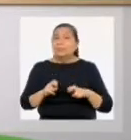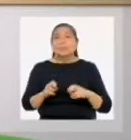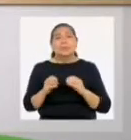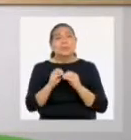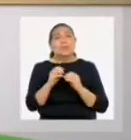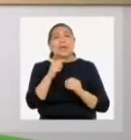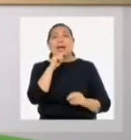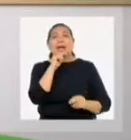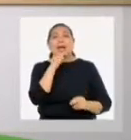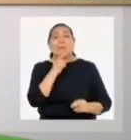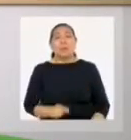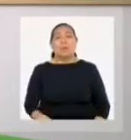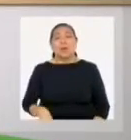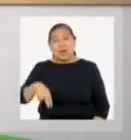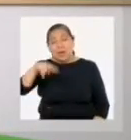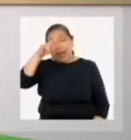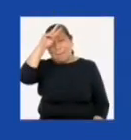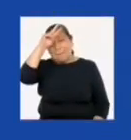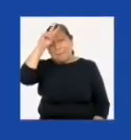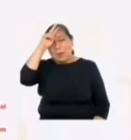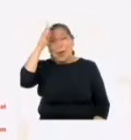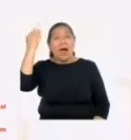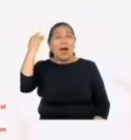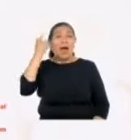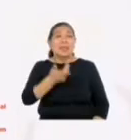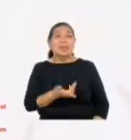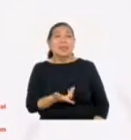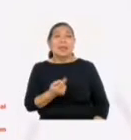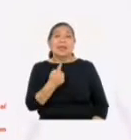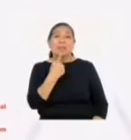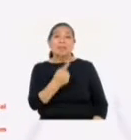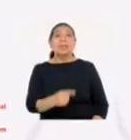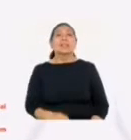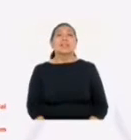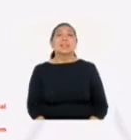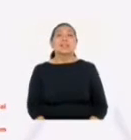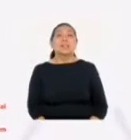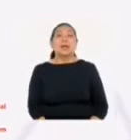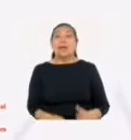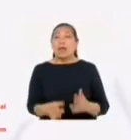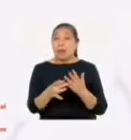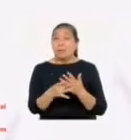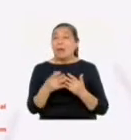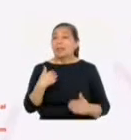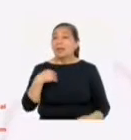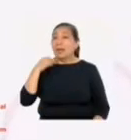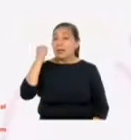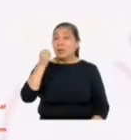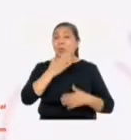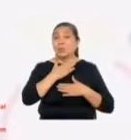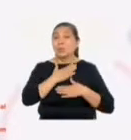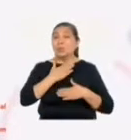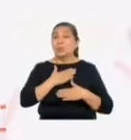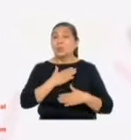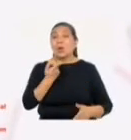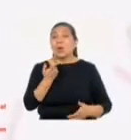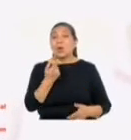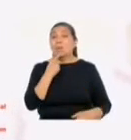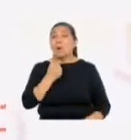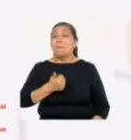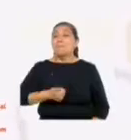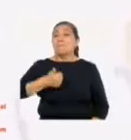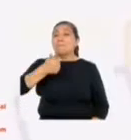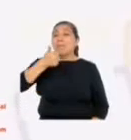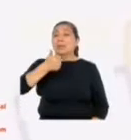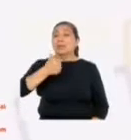el trato a la mujer en el Perú colonial. Fuente sí. El marido tenía derechos sobre el cuerpo de su esposa como